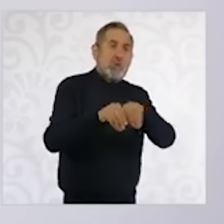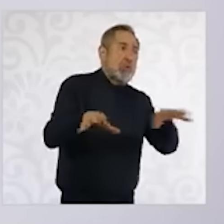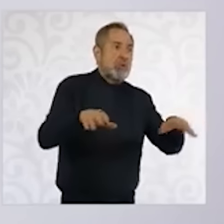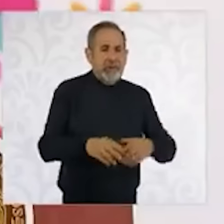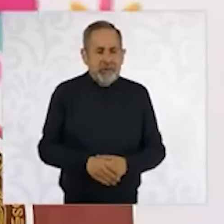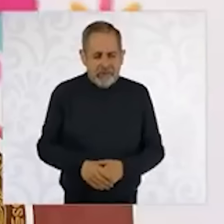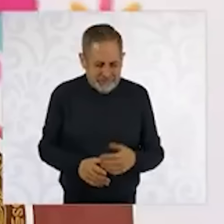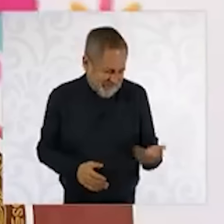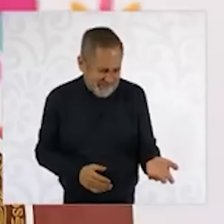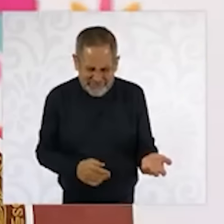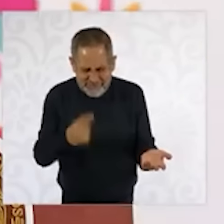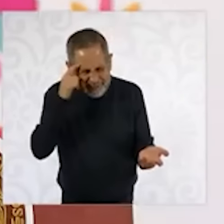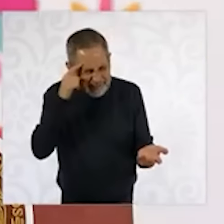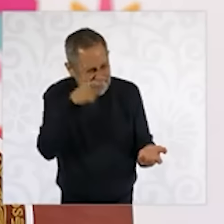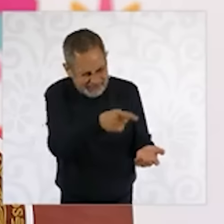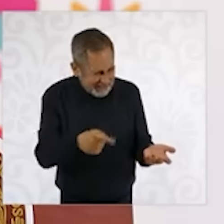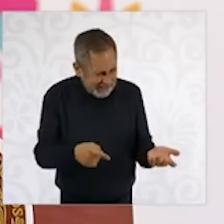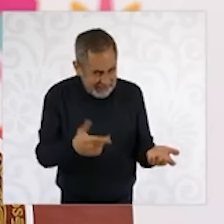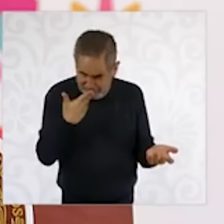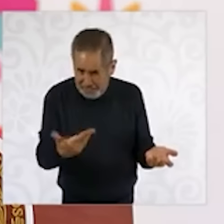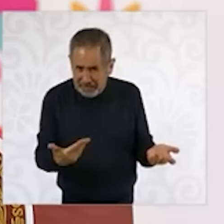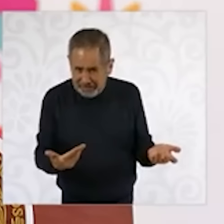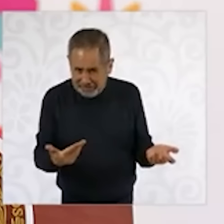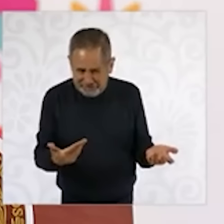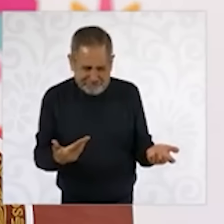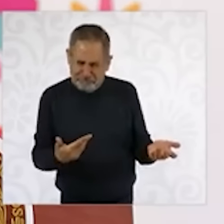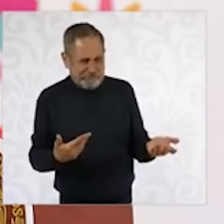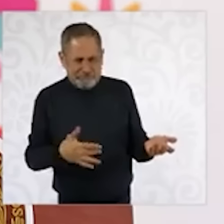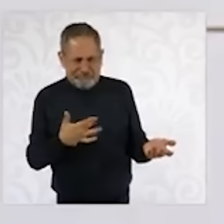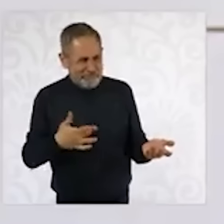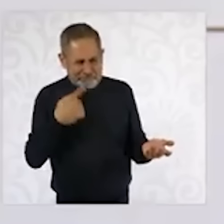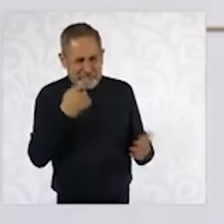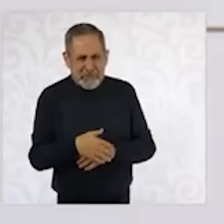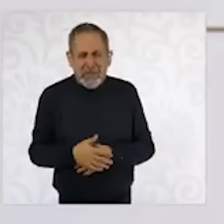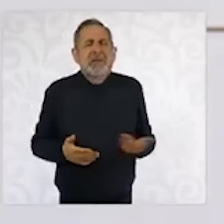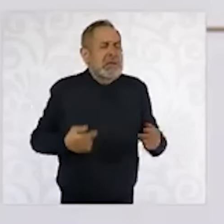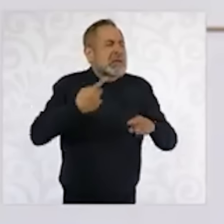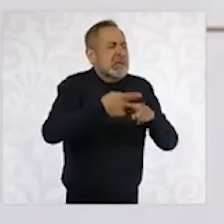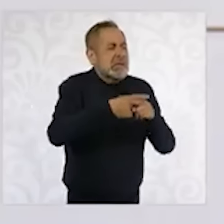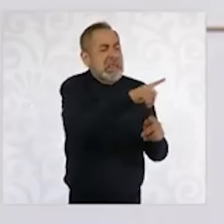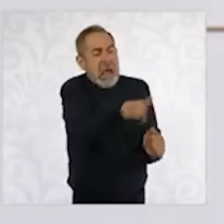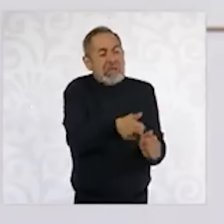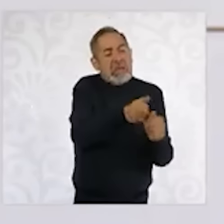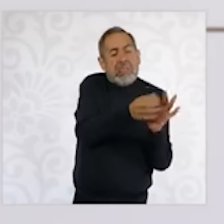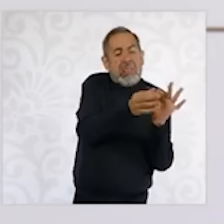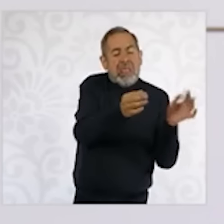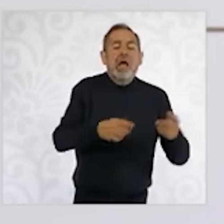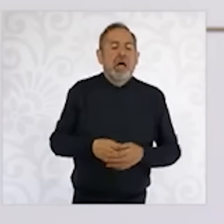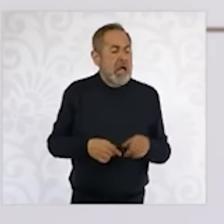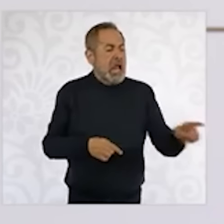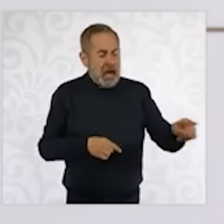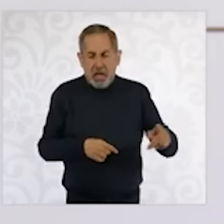¿No les parece que algo no está bien? O sea, ¿quién le está hablando? ¿Al pueblo de